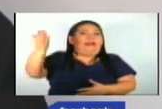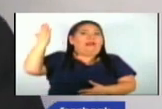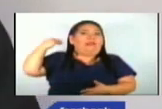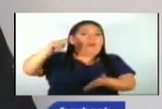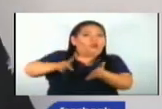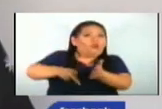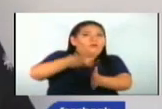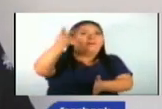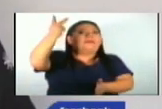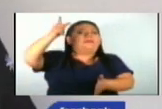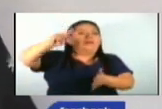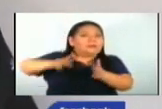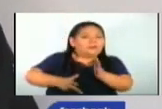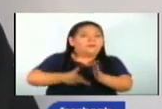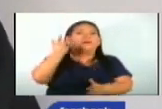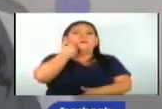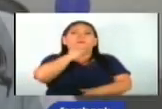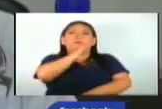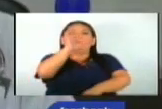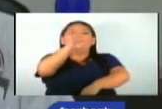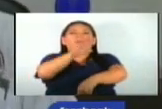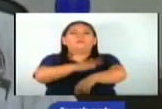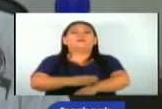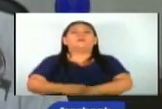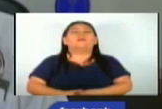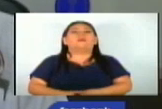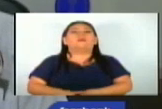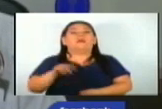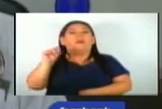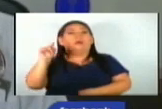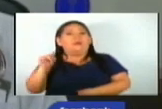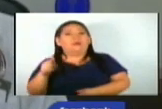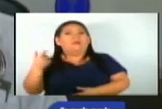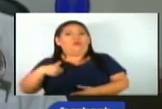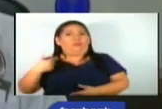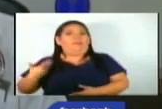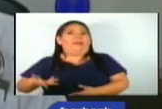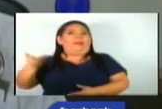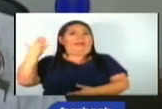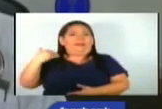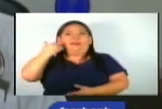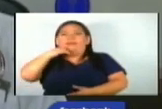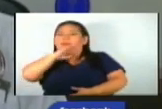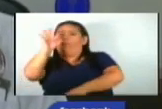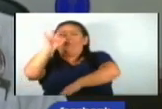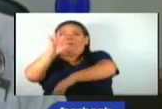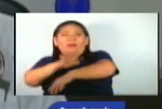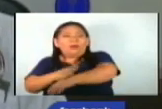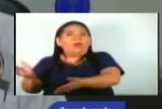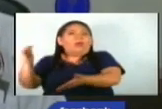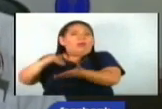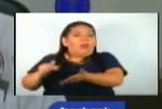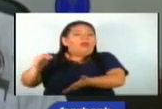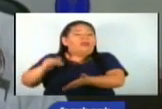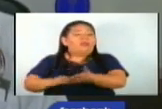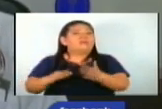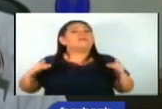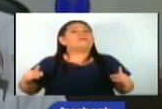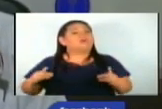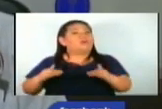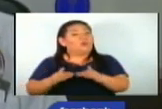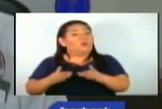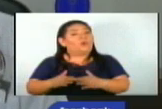o tres eventos de dengue virus en su vida. Entre más episodios previos yo haya sufrido de enfermedad por dengue, también tengo